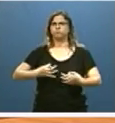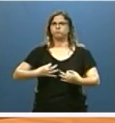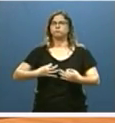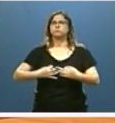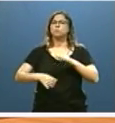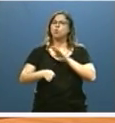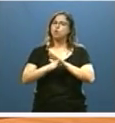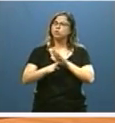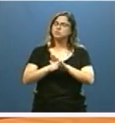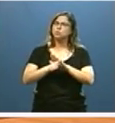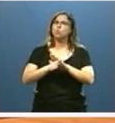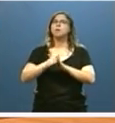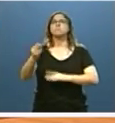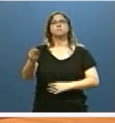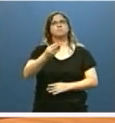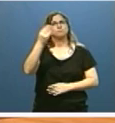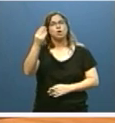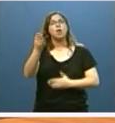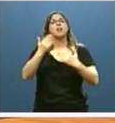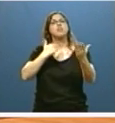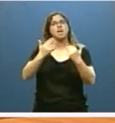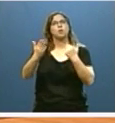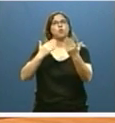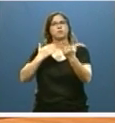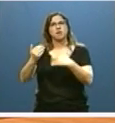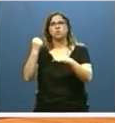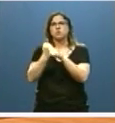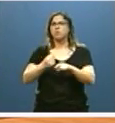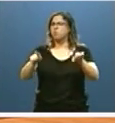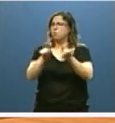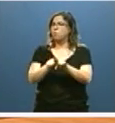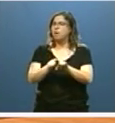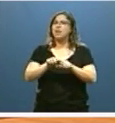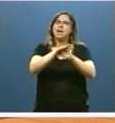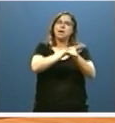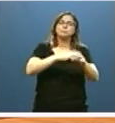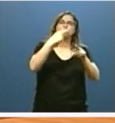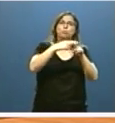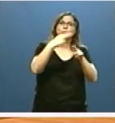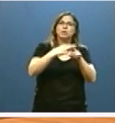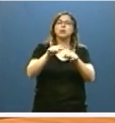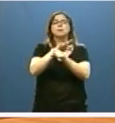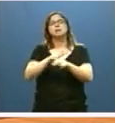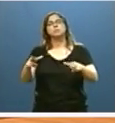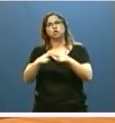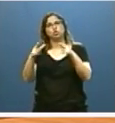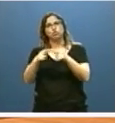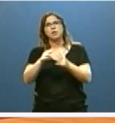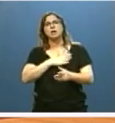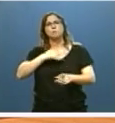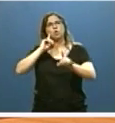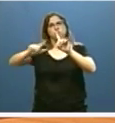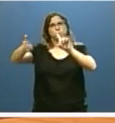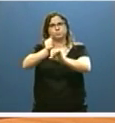y de mejorar el diálogo y el trabajo en los ámbitos políticos y en los ámbitos sociales para lograrlo.